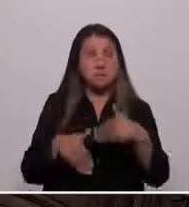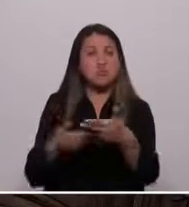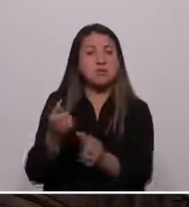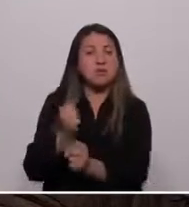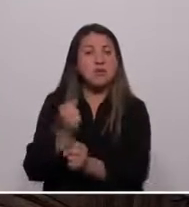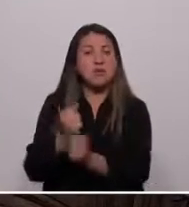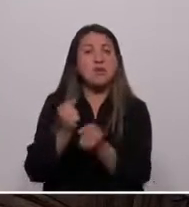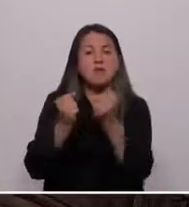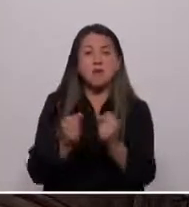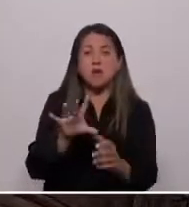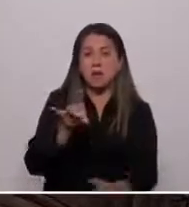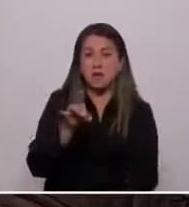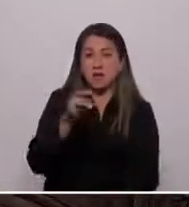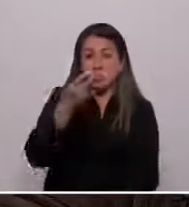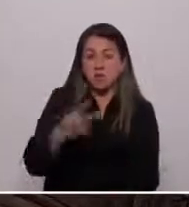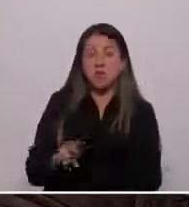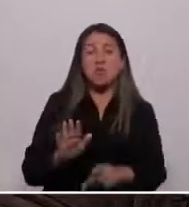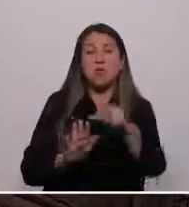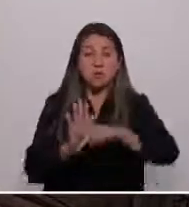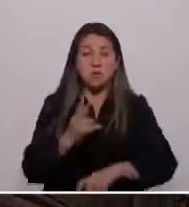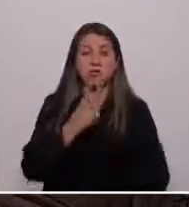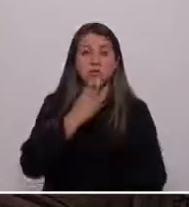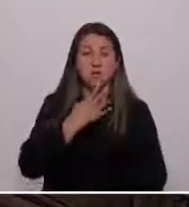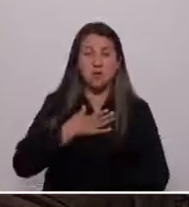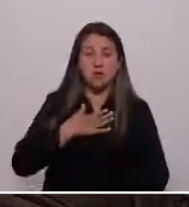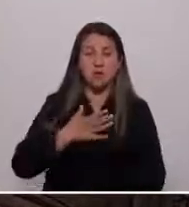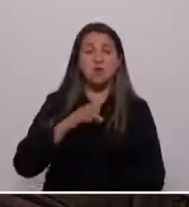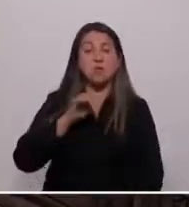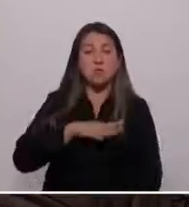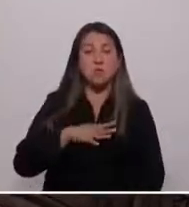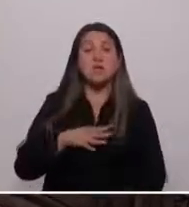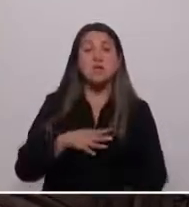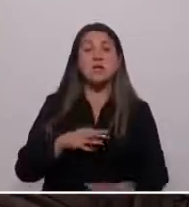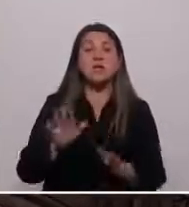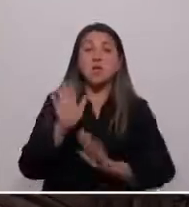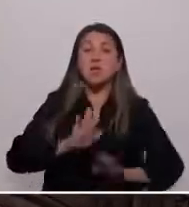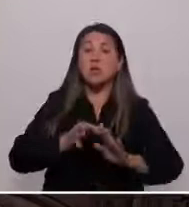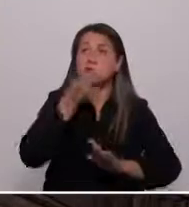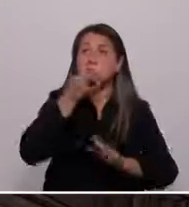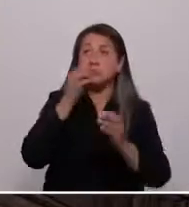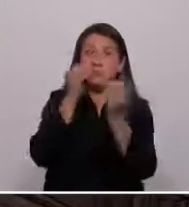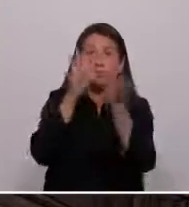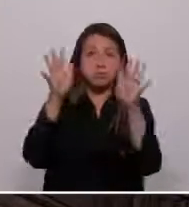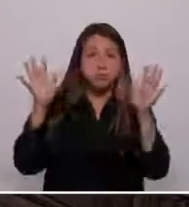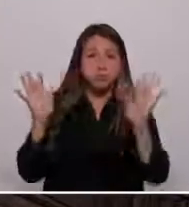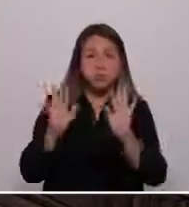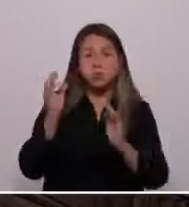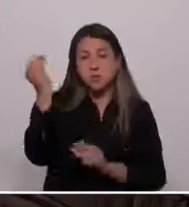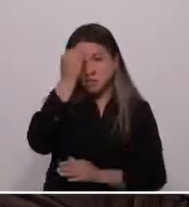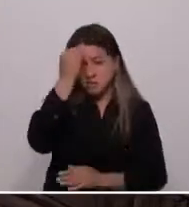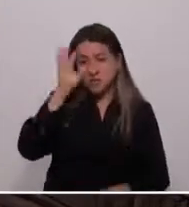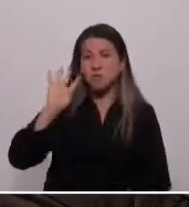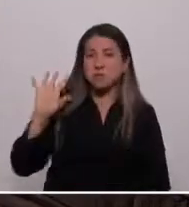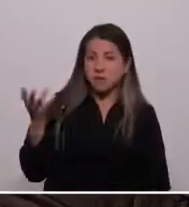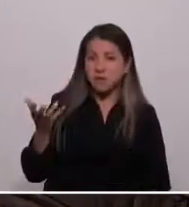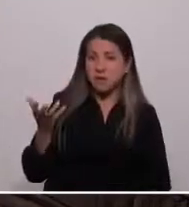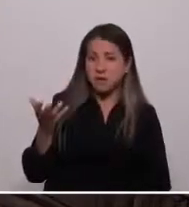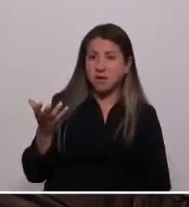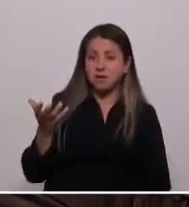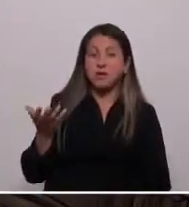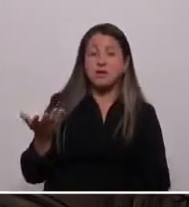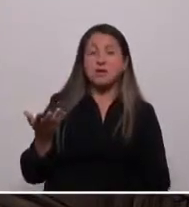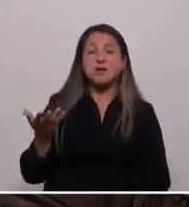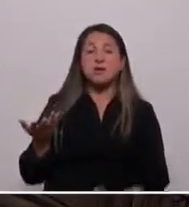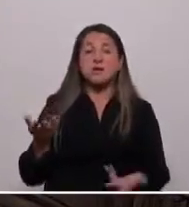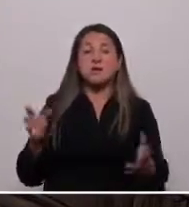elegir su propio proyecto de vida. Un Chile sustentable, que pone a las personas al centro de la preocupación medioambiental. Que enfrenta los problemas de